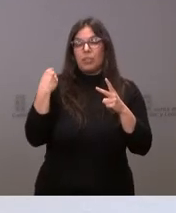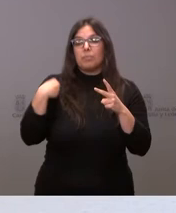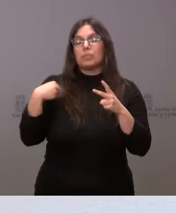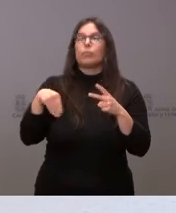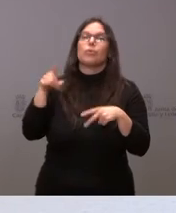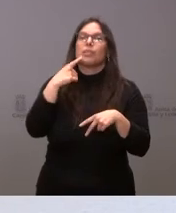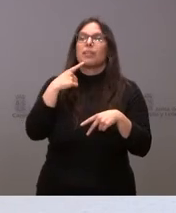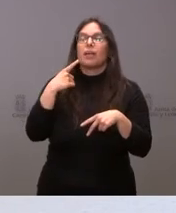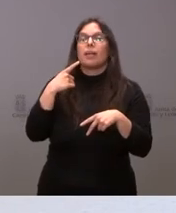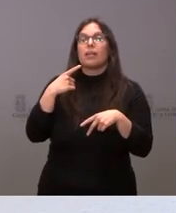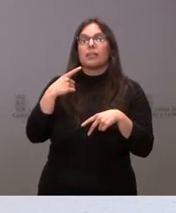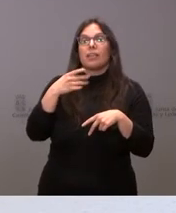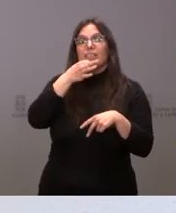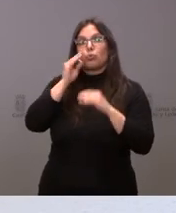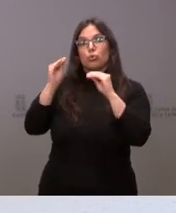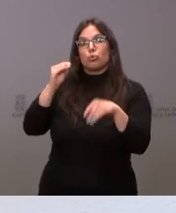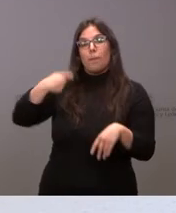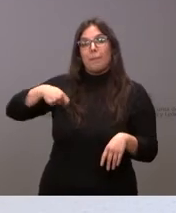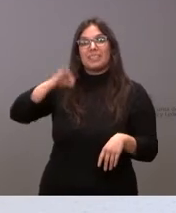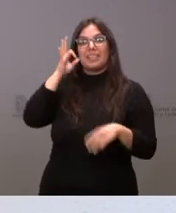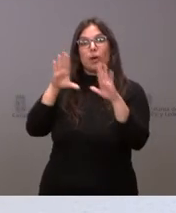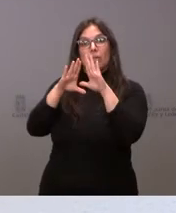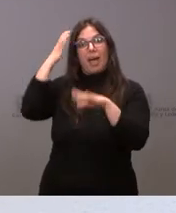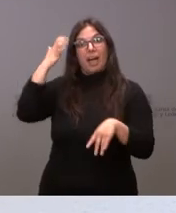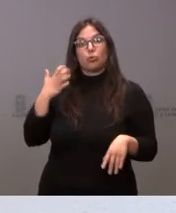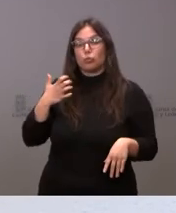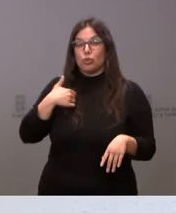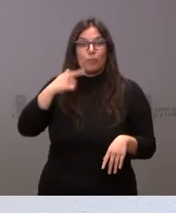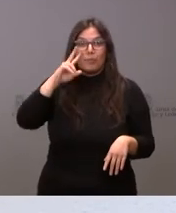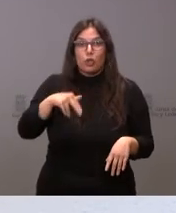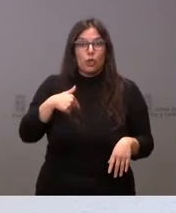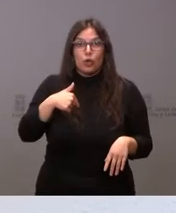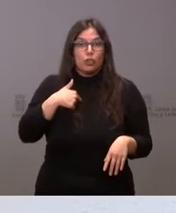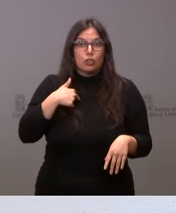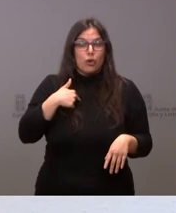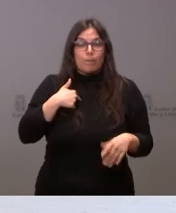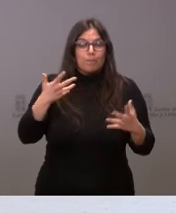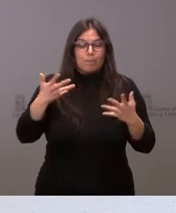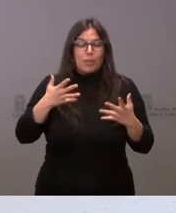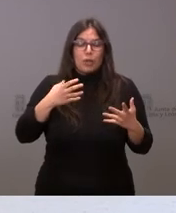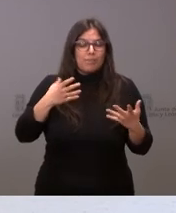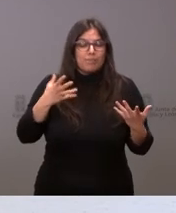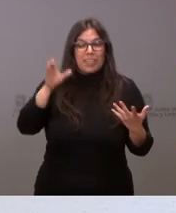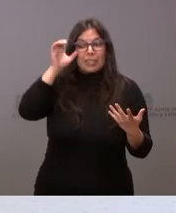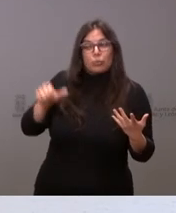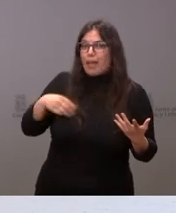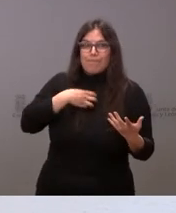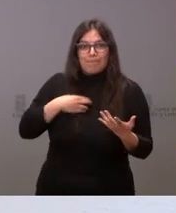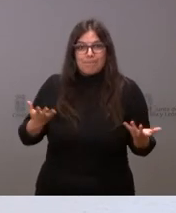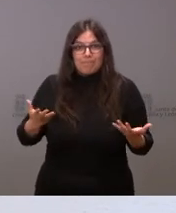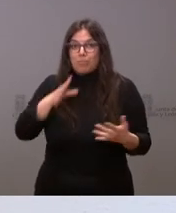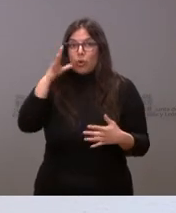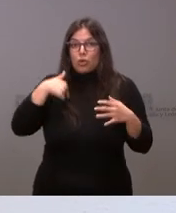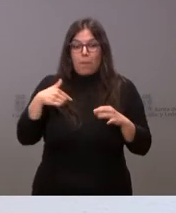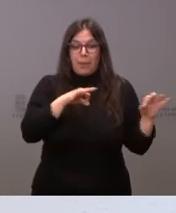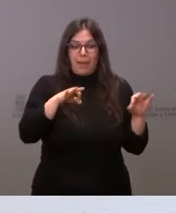Isabel Díaz Ayuso, tengo que reconocer que en esta ocasión no he podido escucharla porque me estaba